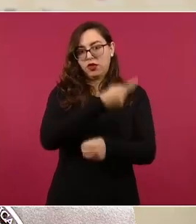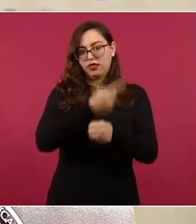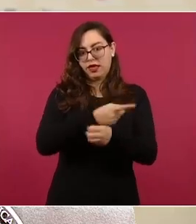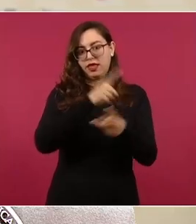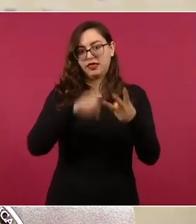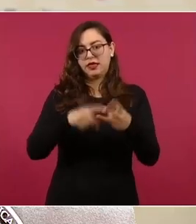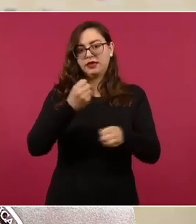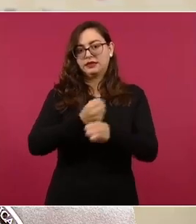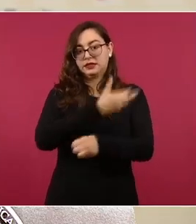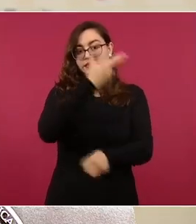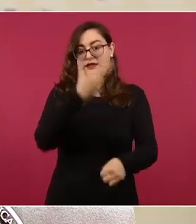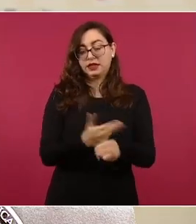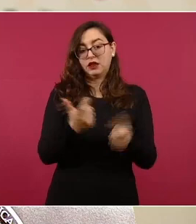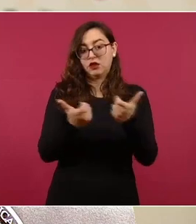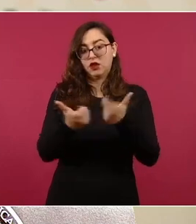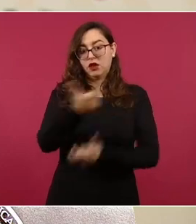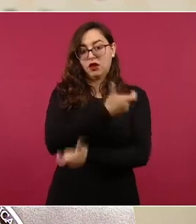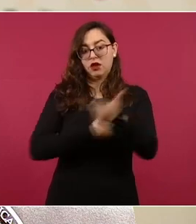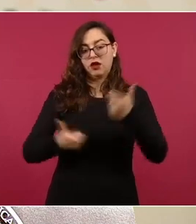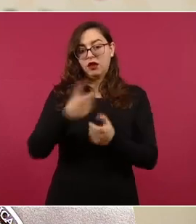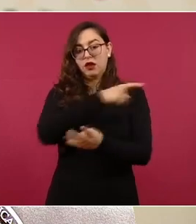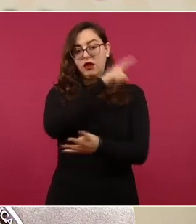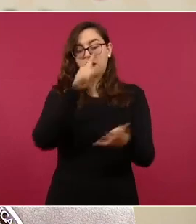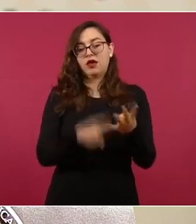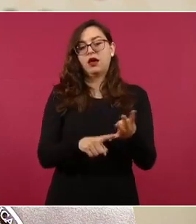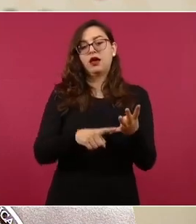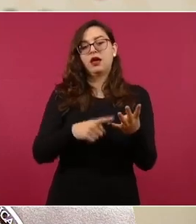Jake Sullivan, asesor de Seguridad Nacional,